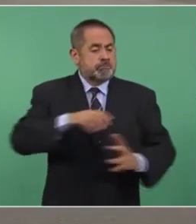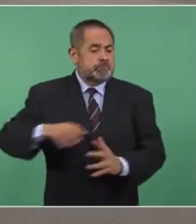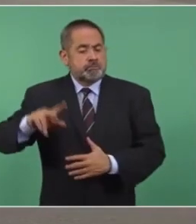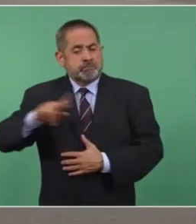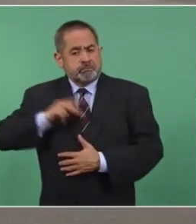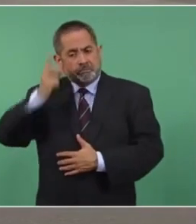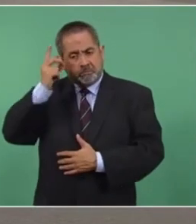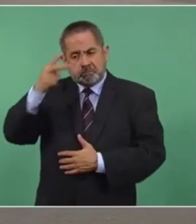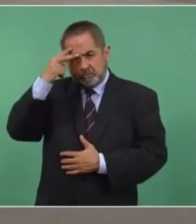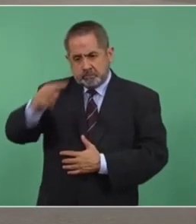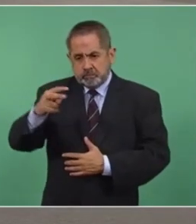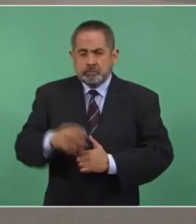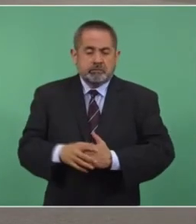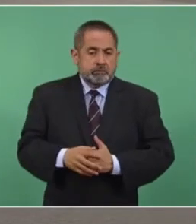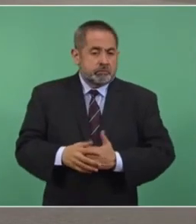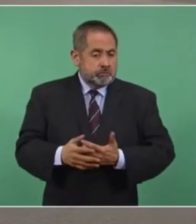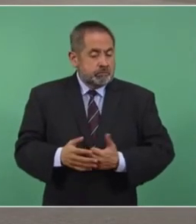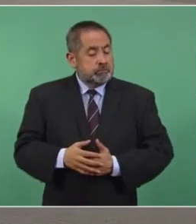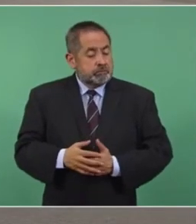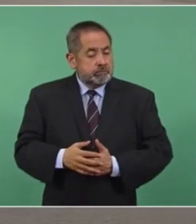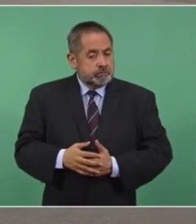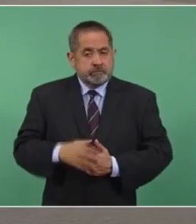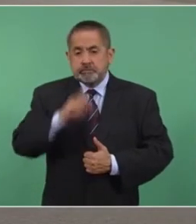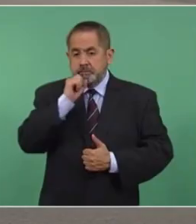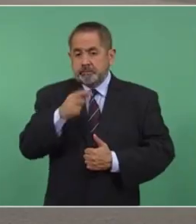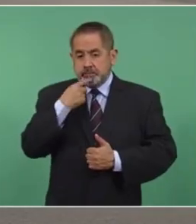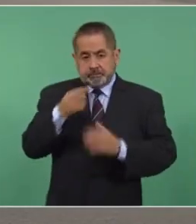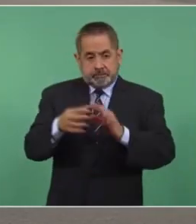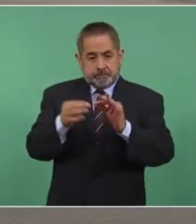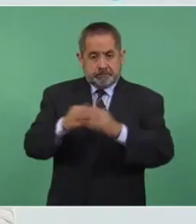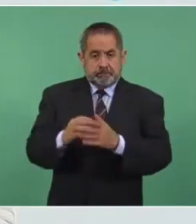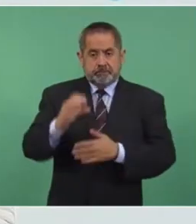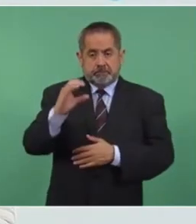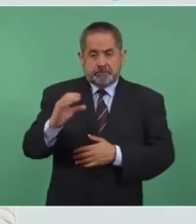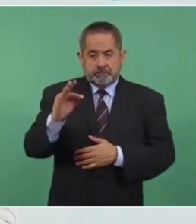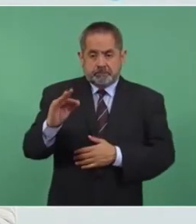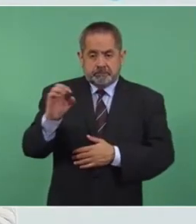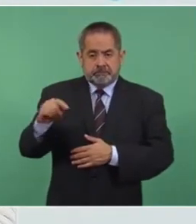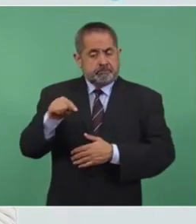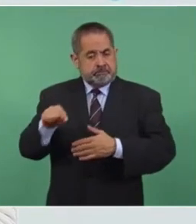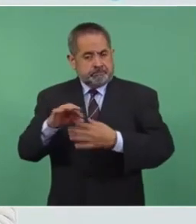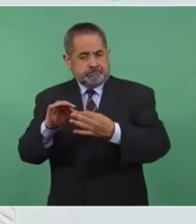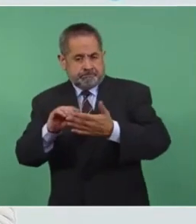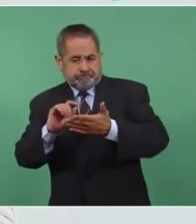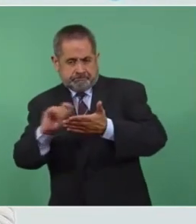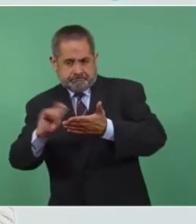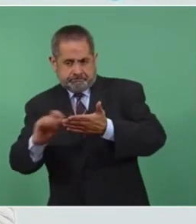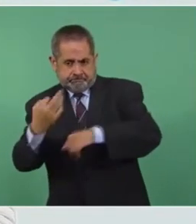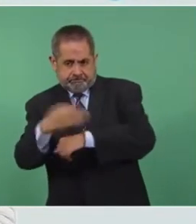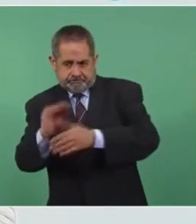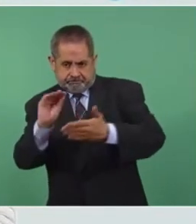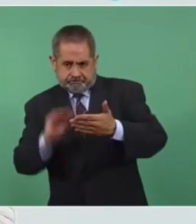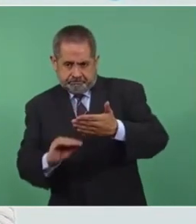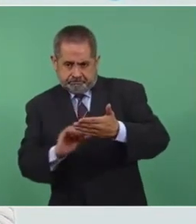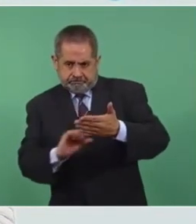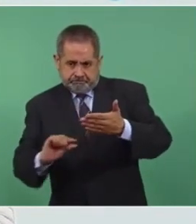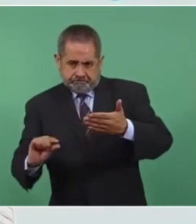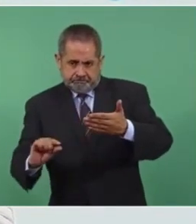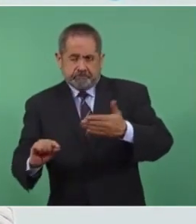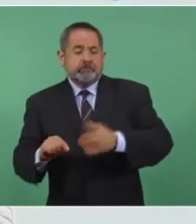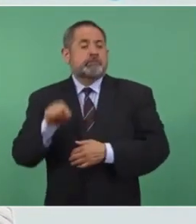queda en resguardo que la CFE, dentro de los transitorios, pasará a ser